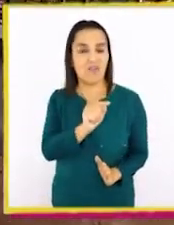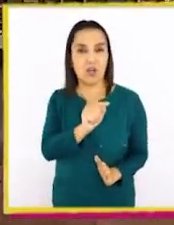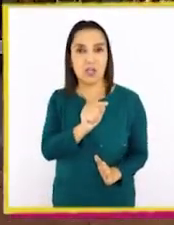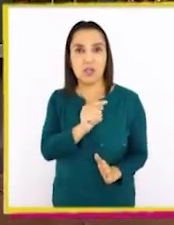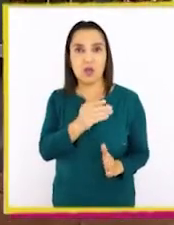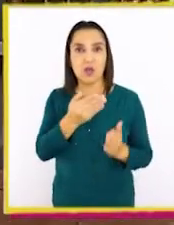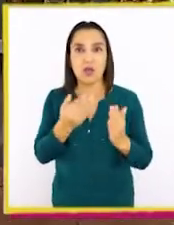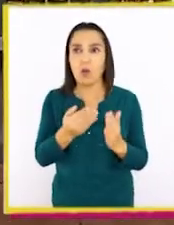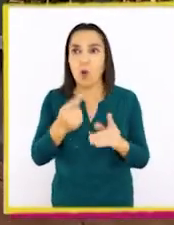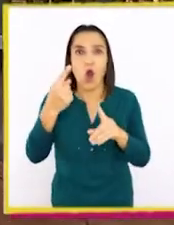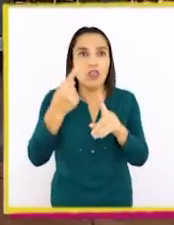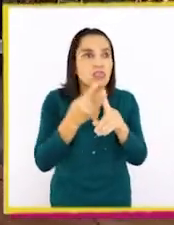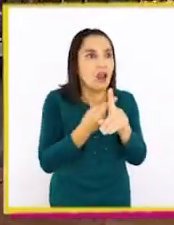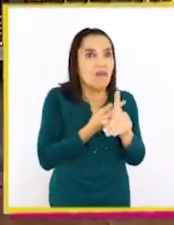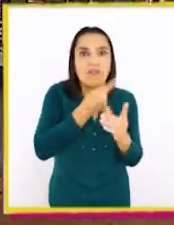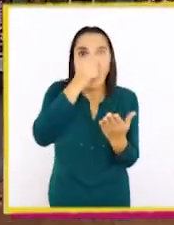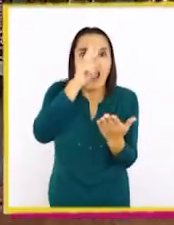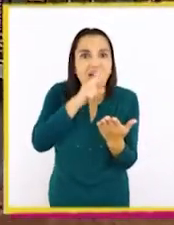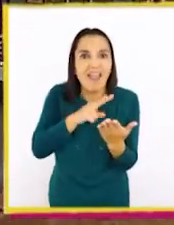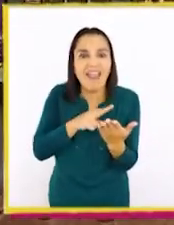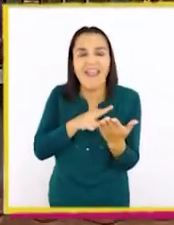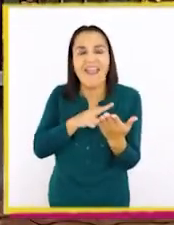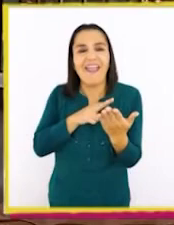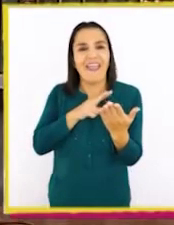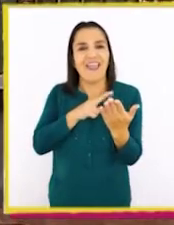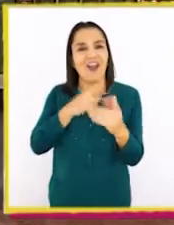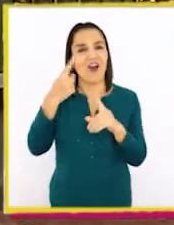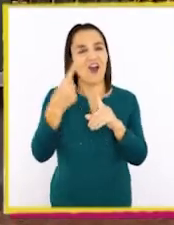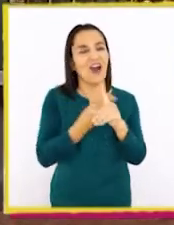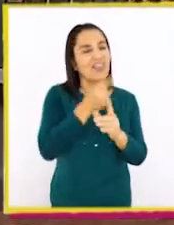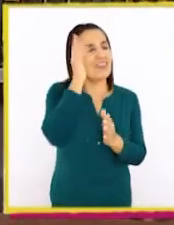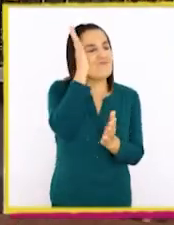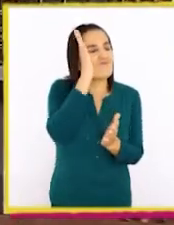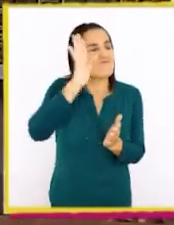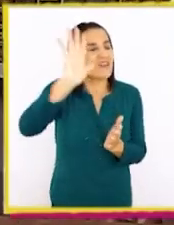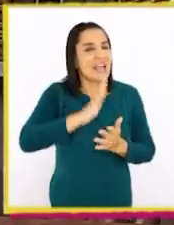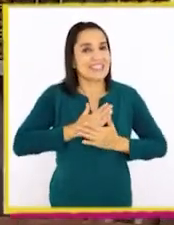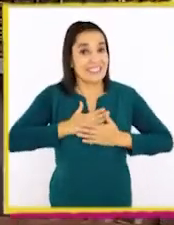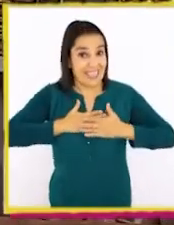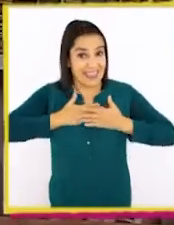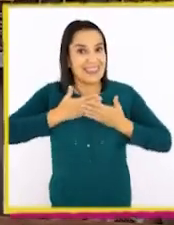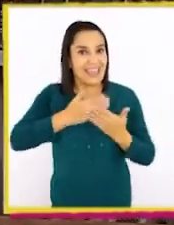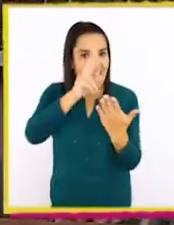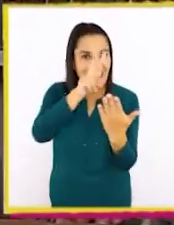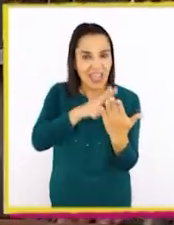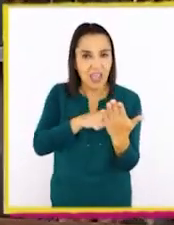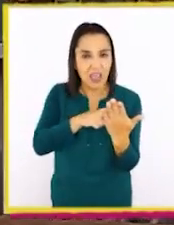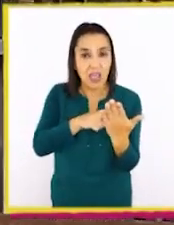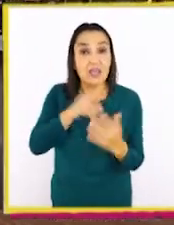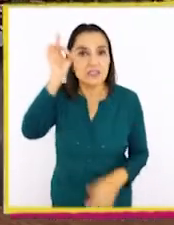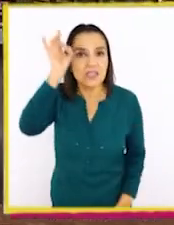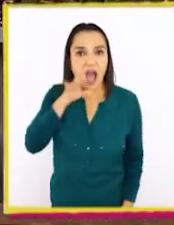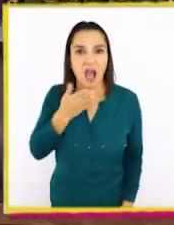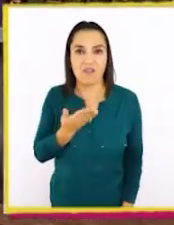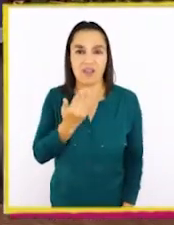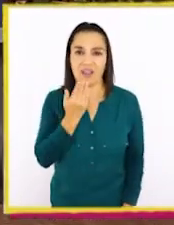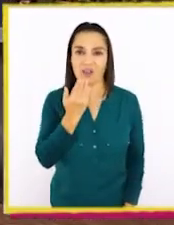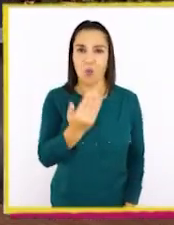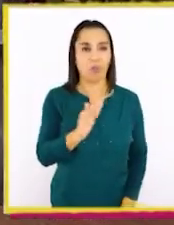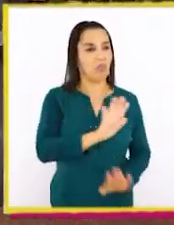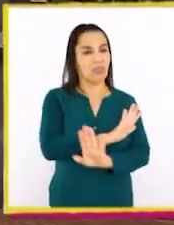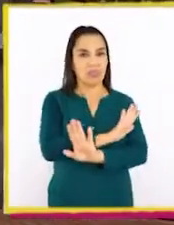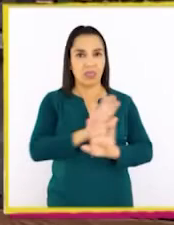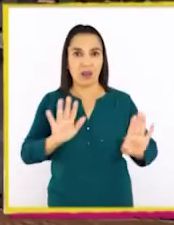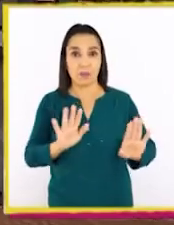fue como leerlo de nuevo. Volví a vivir lo que sentí en ese momento. ¿Y saben qué? Cuando